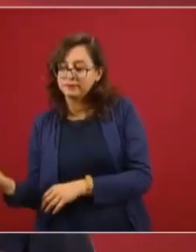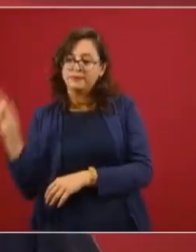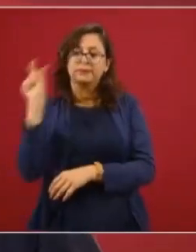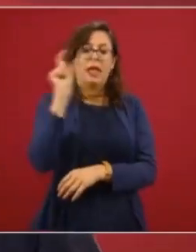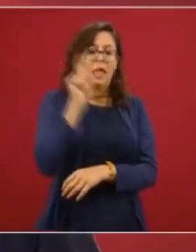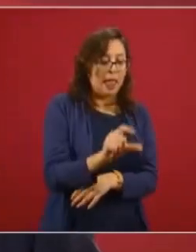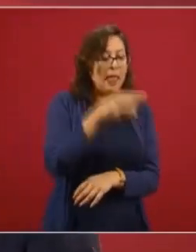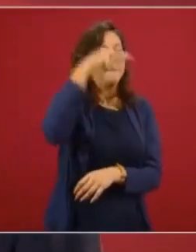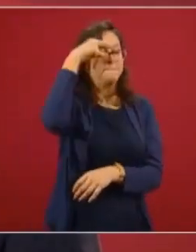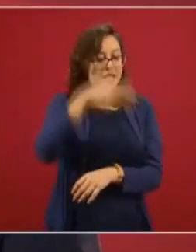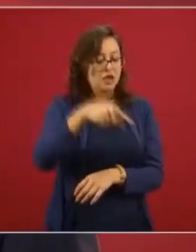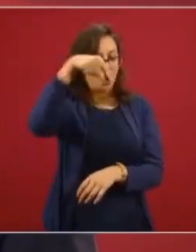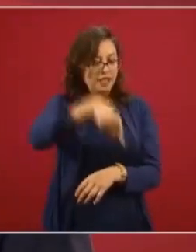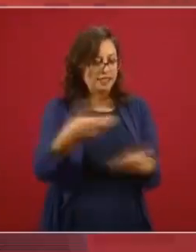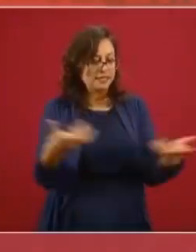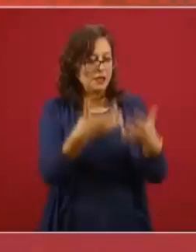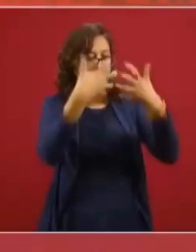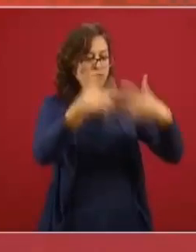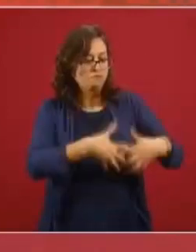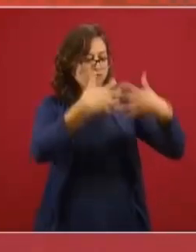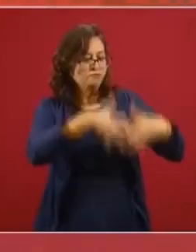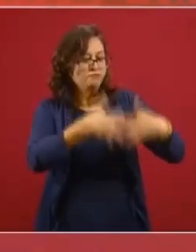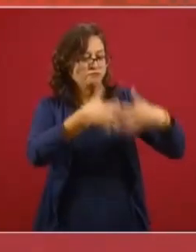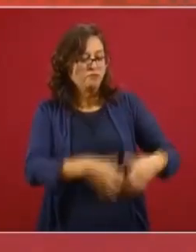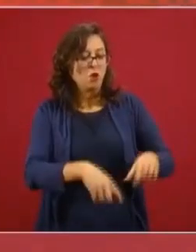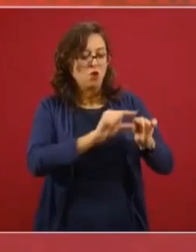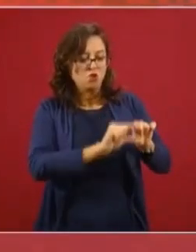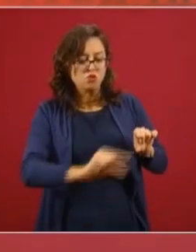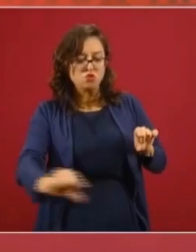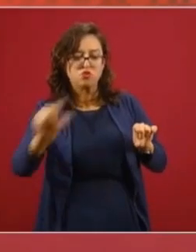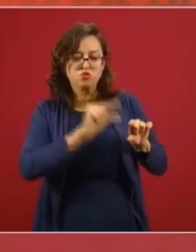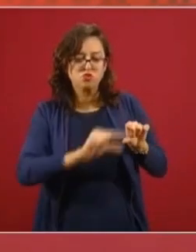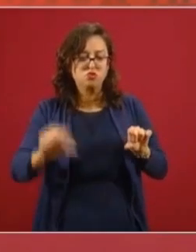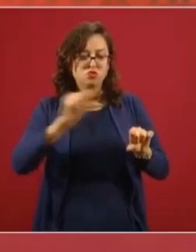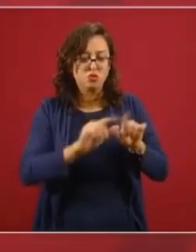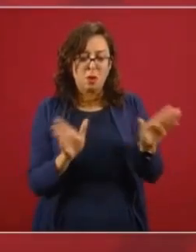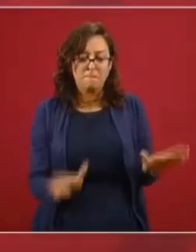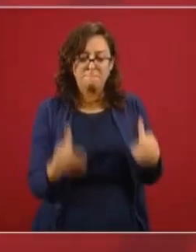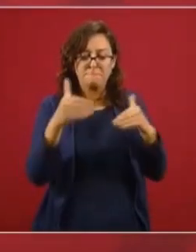distribución en México y exportación al resto de los países.